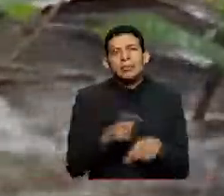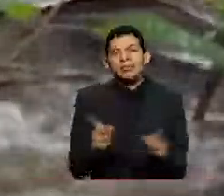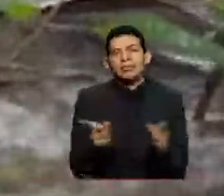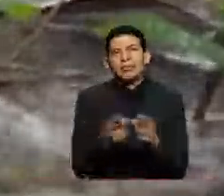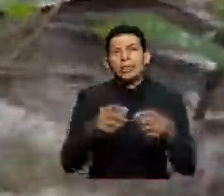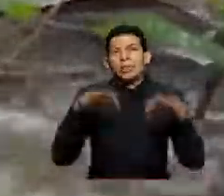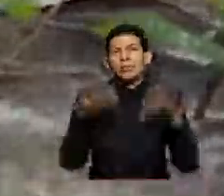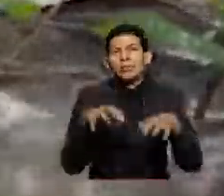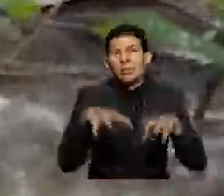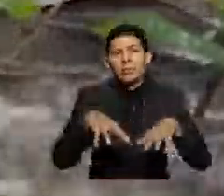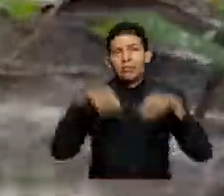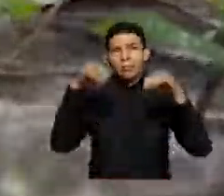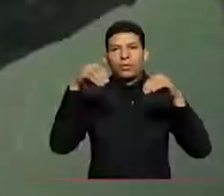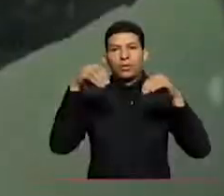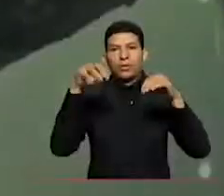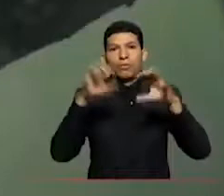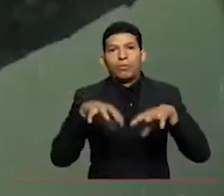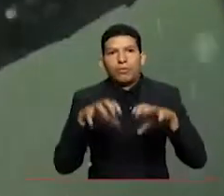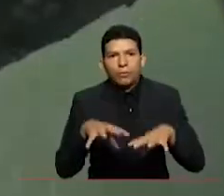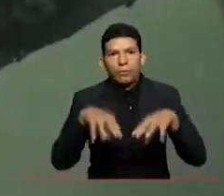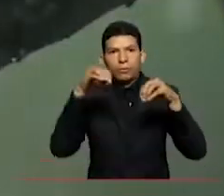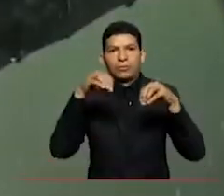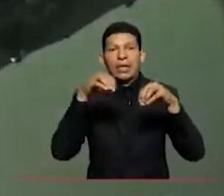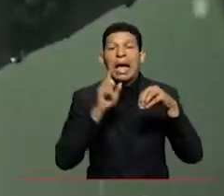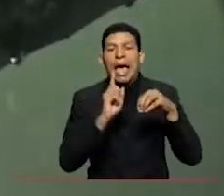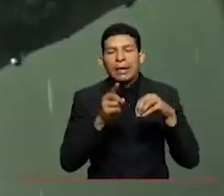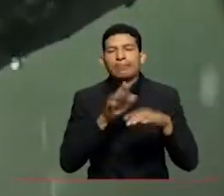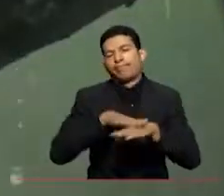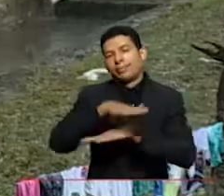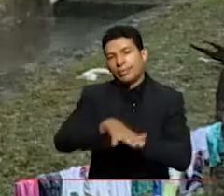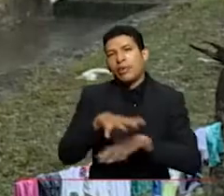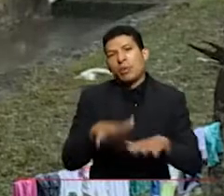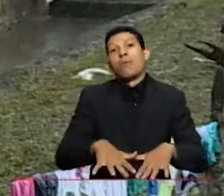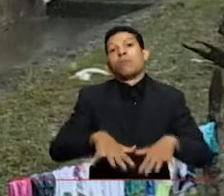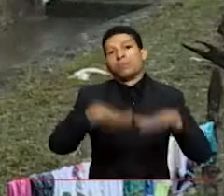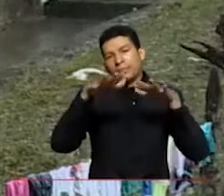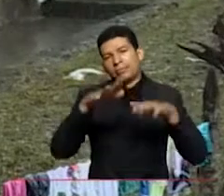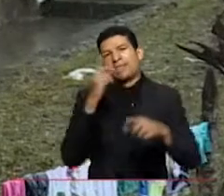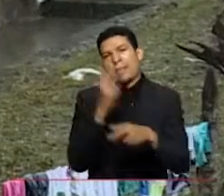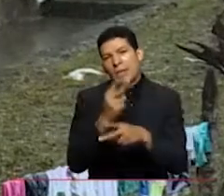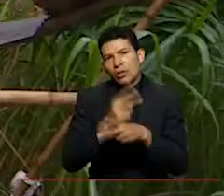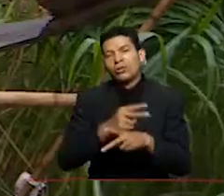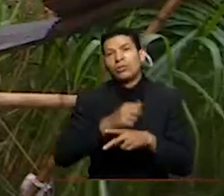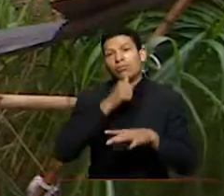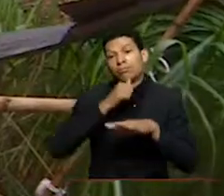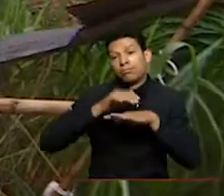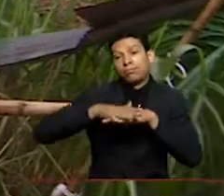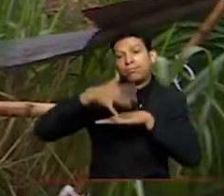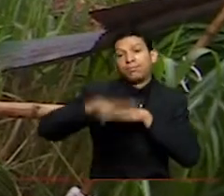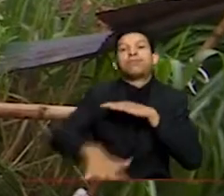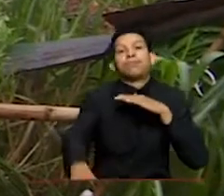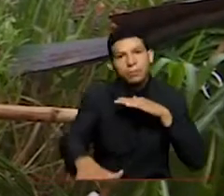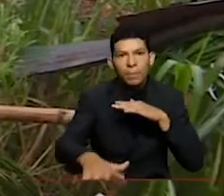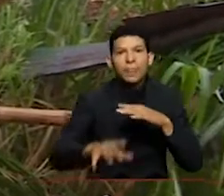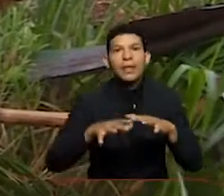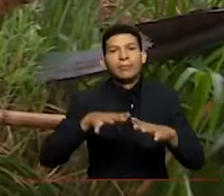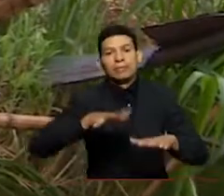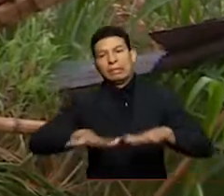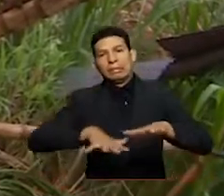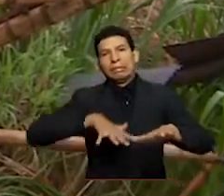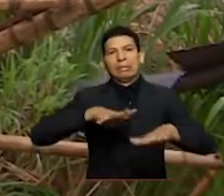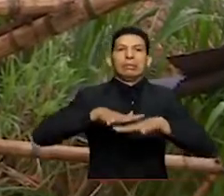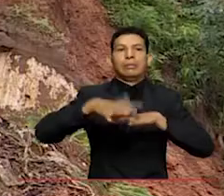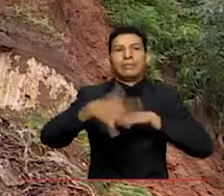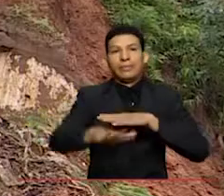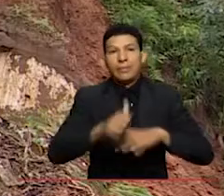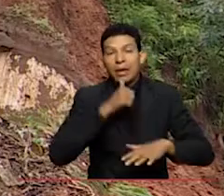reiterativa por las condiciones atmosféricas previstas generará el incremento de los riesgos de deslizamiento de tierra y crecientes súbitas en las principales